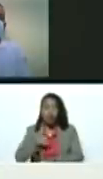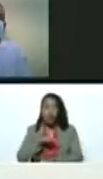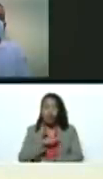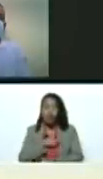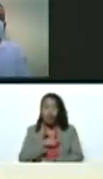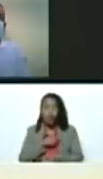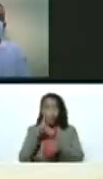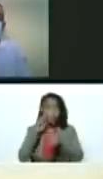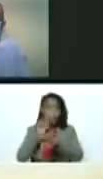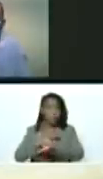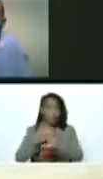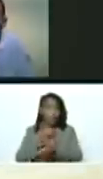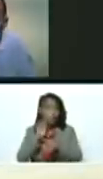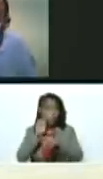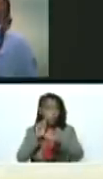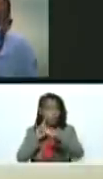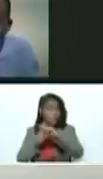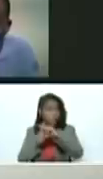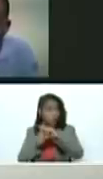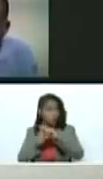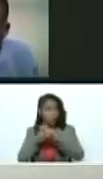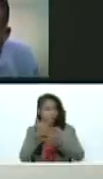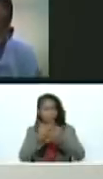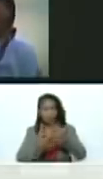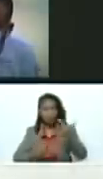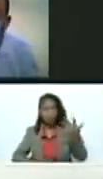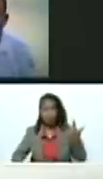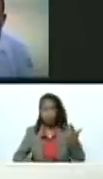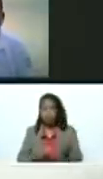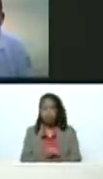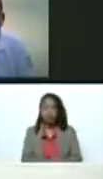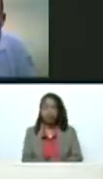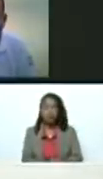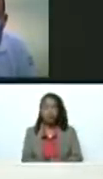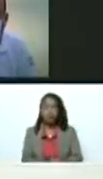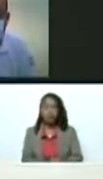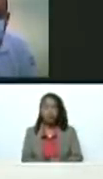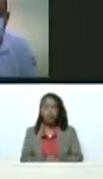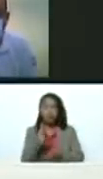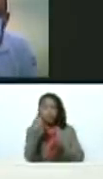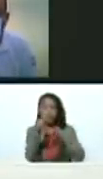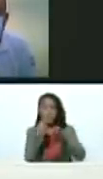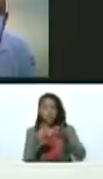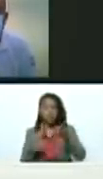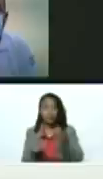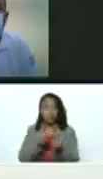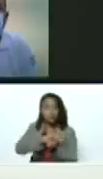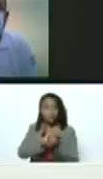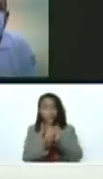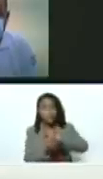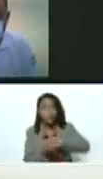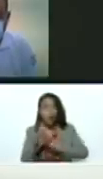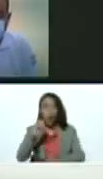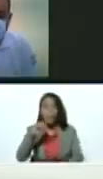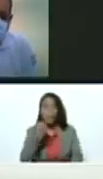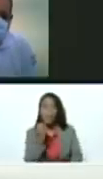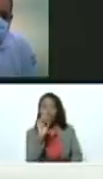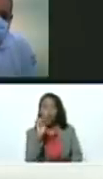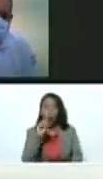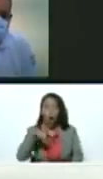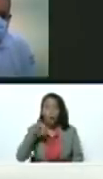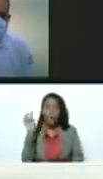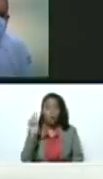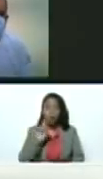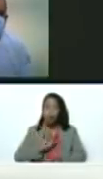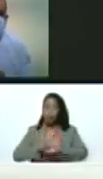secuenciado ya decenas, centenas de variantes, mutantes de la Omicron en Venezuela ya.